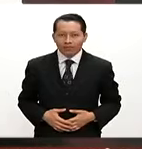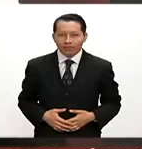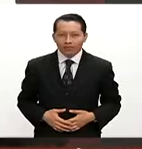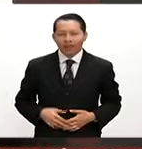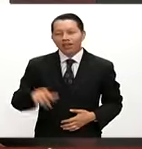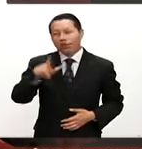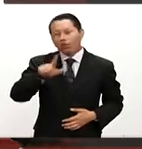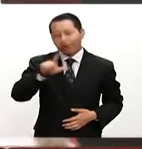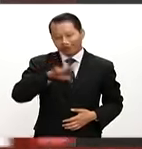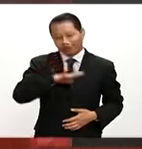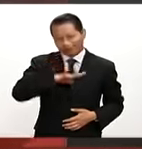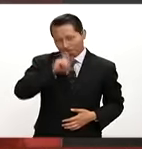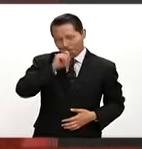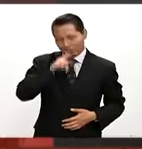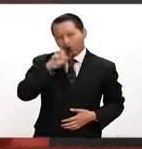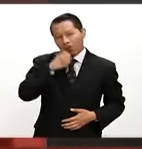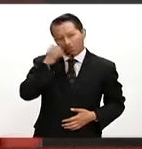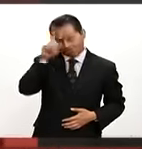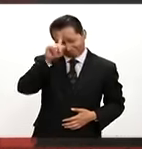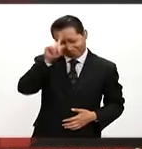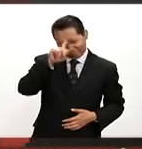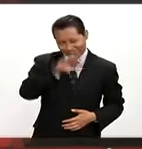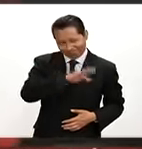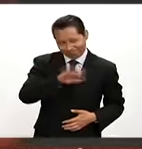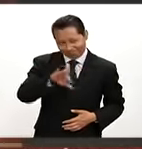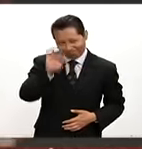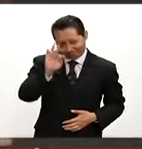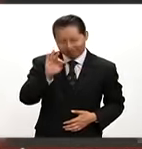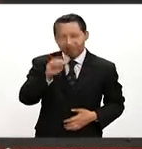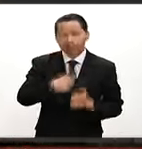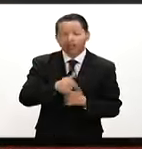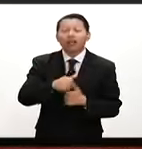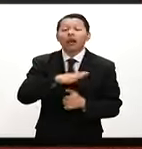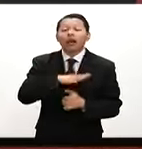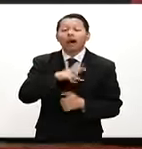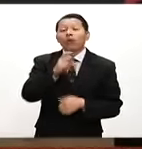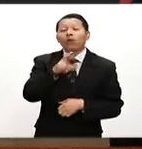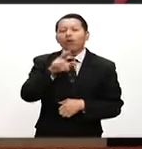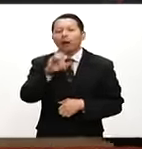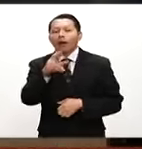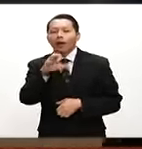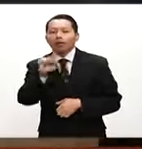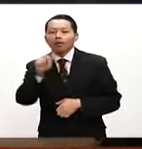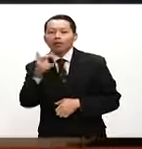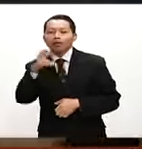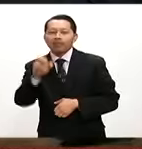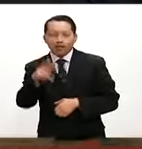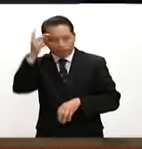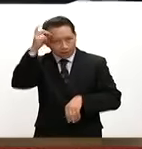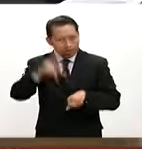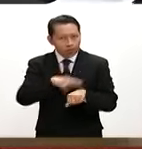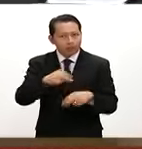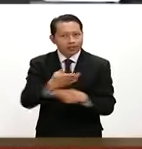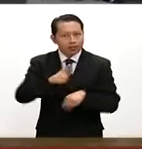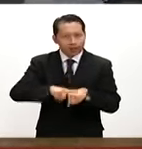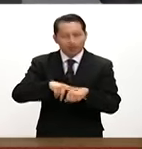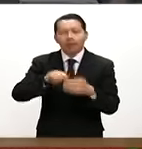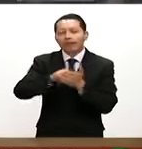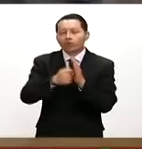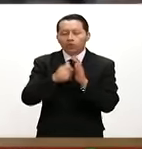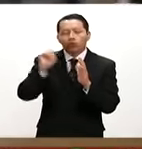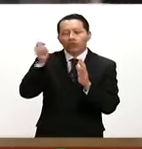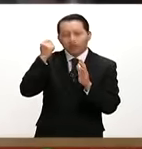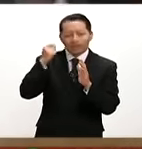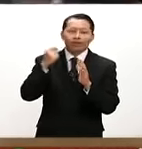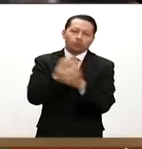Lunes de orientación vocacional y nos da mucho gusto que esté aquí el doctor Carlos Aguilar Ortega, el director nacional de Tecnologías Educativas